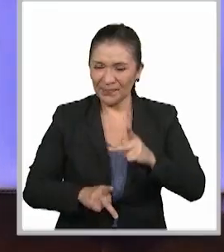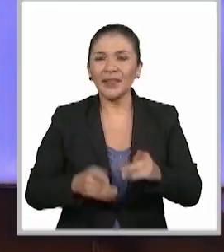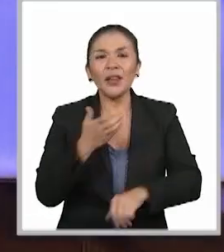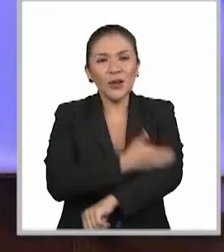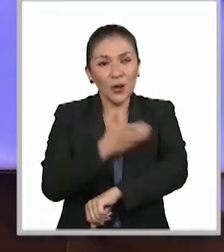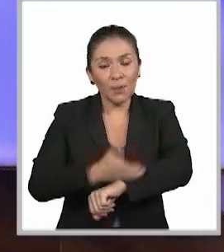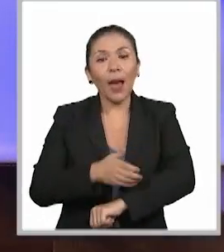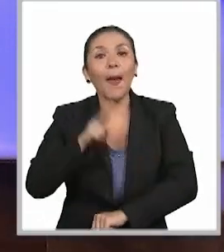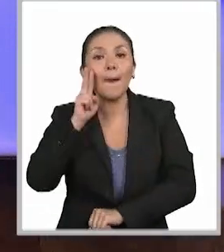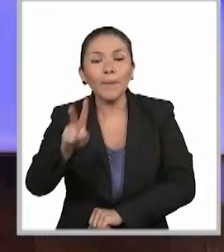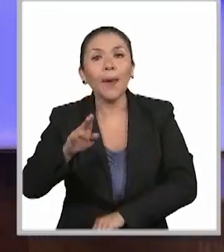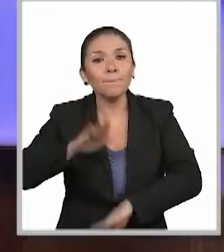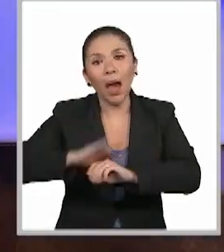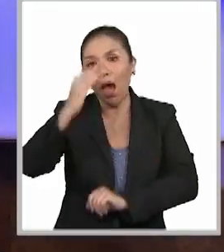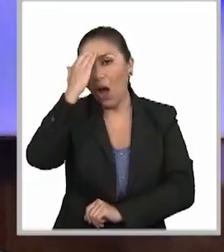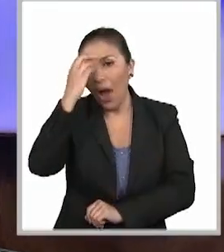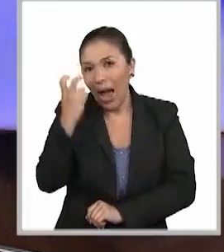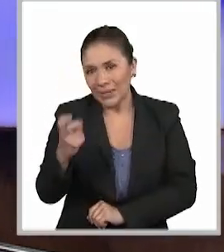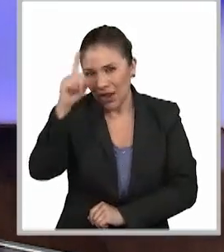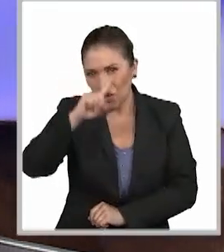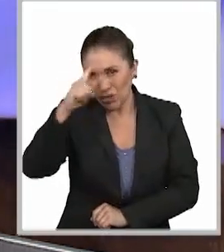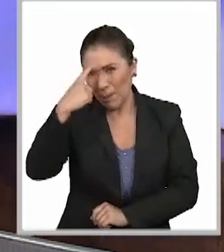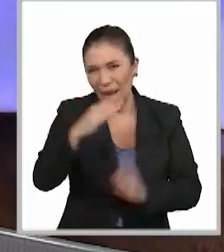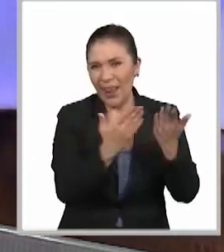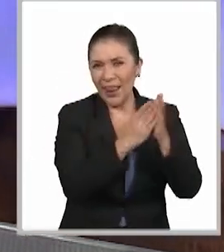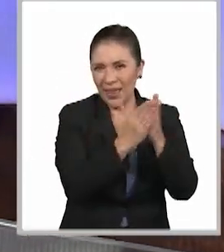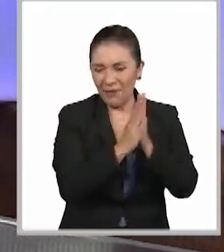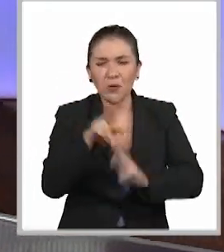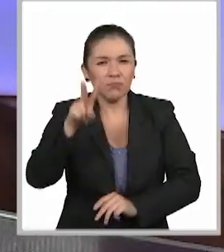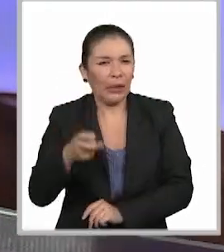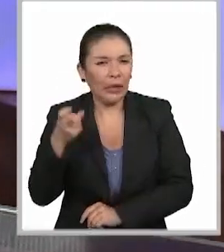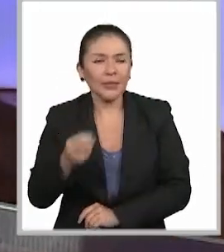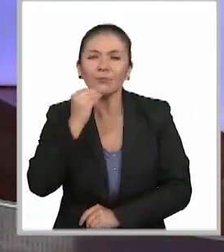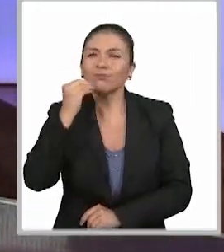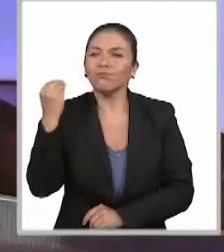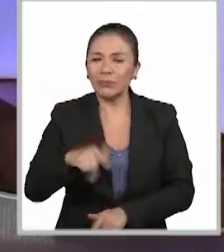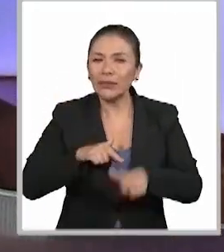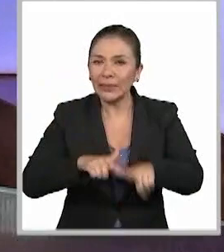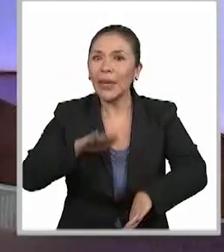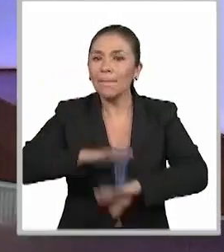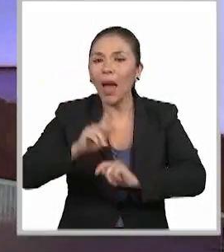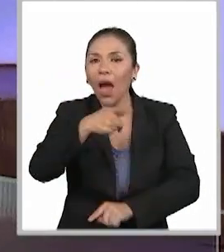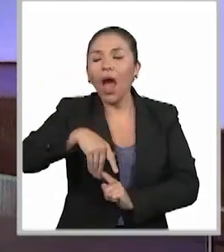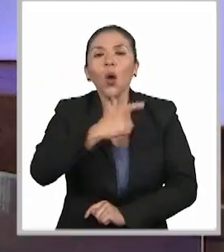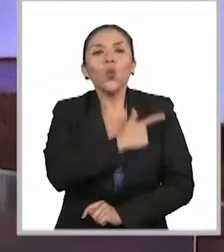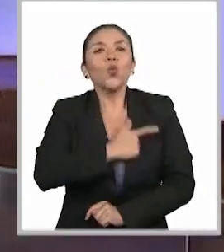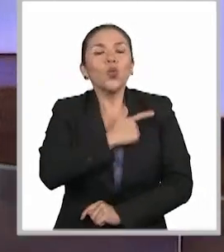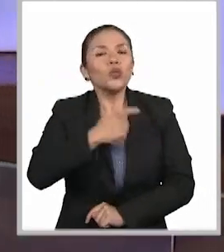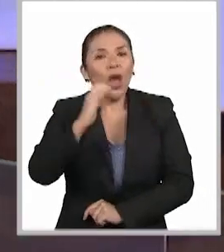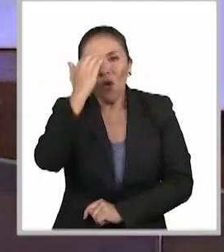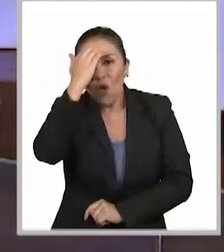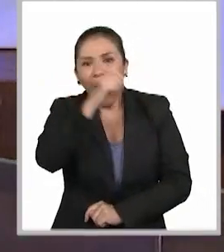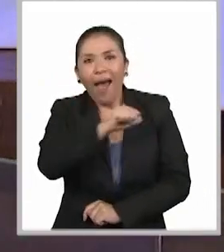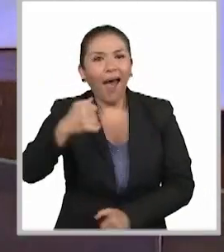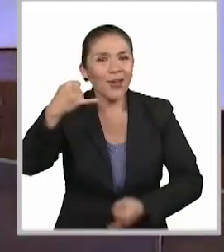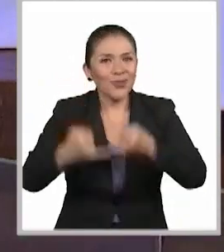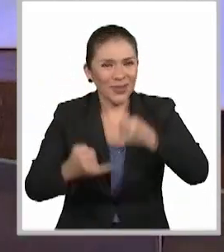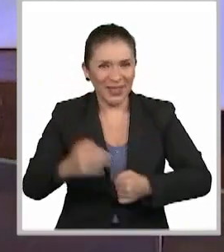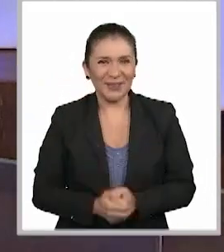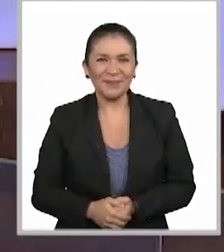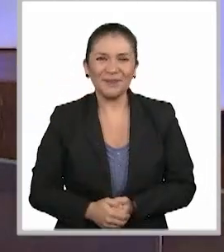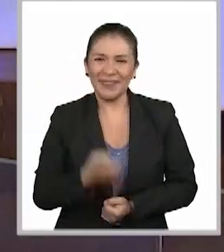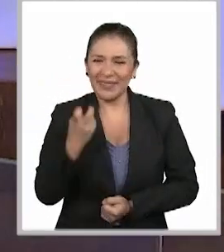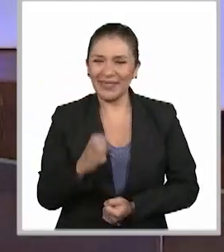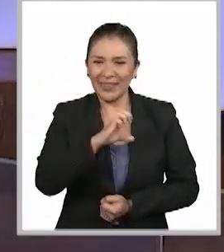Paula. Acompáñenme, por favor, a conocer esta recomendación bibliográfica que sin duda alguna seguirá incrementando su gusto por el conocimiento